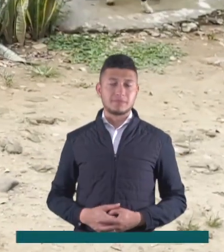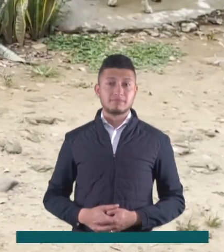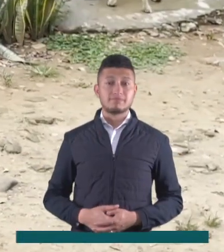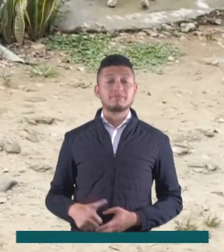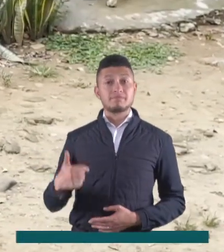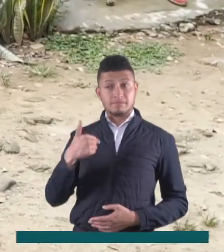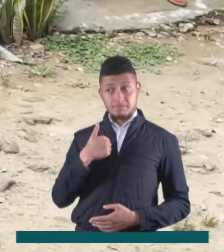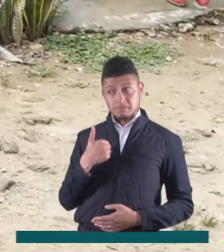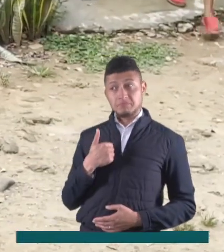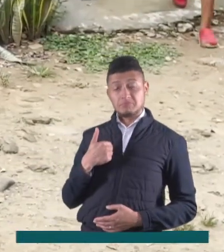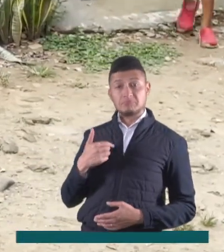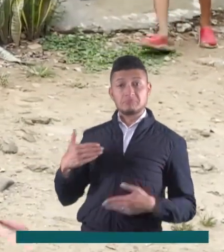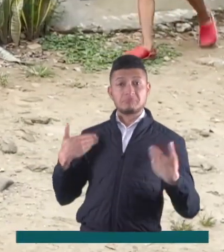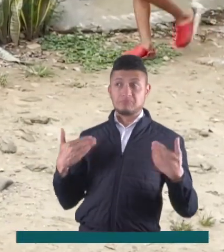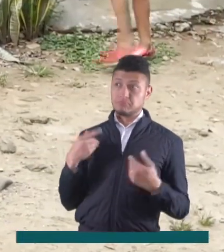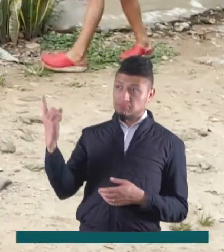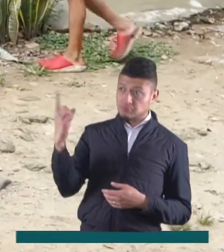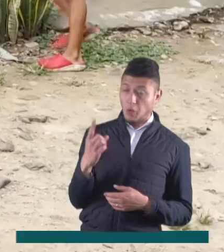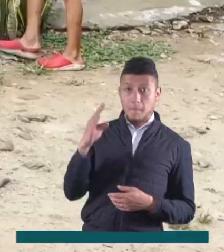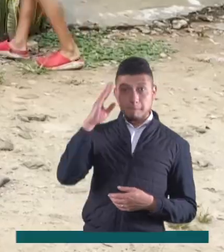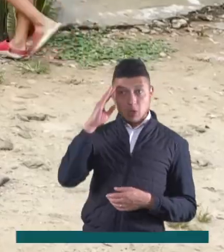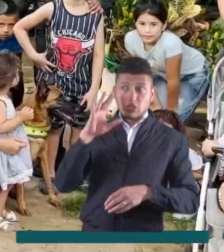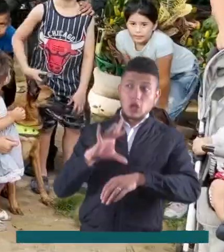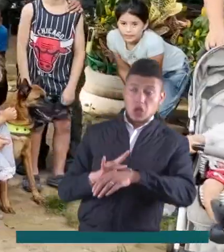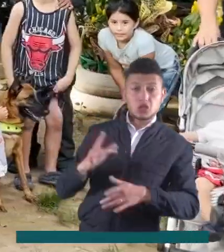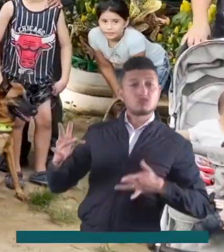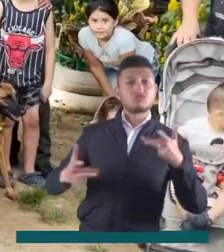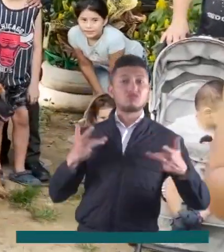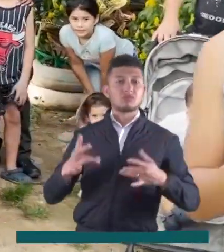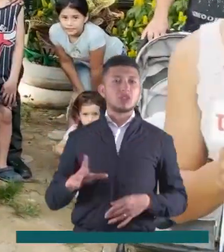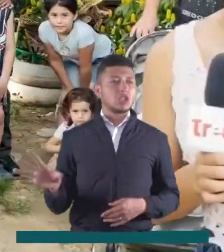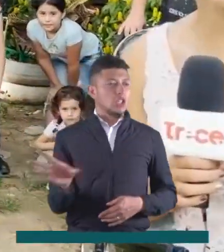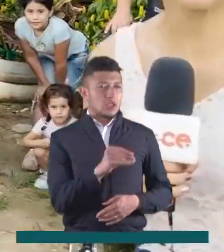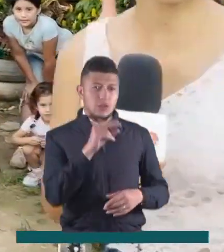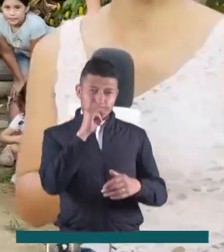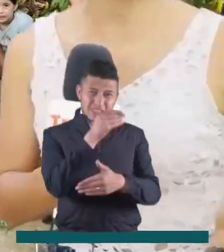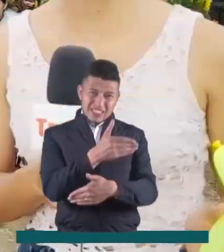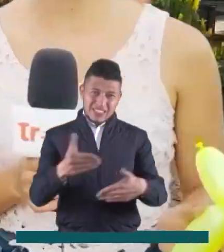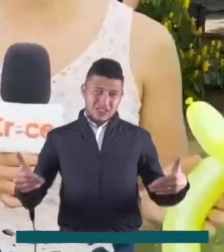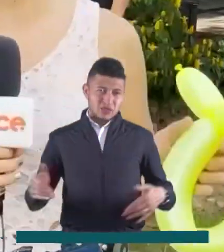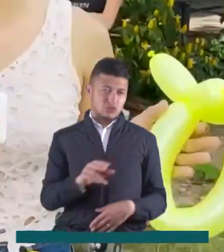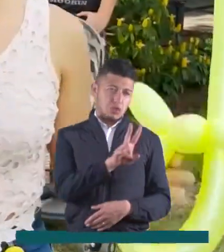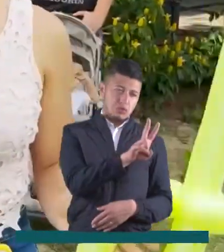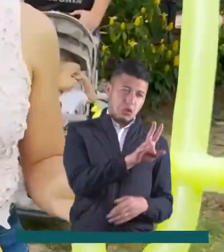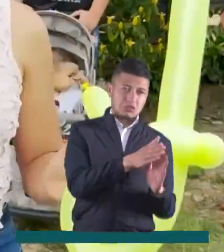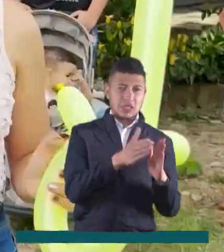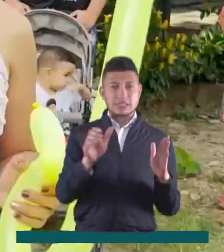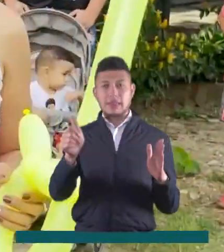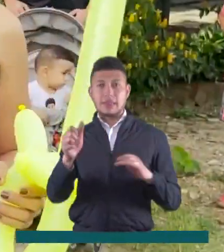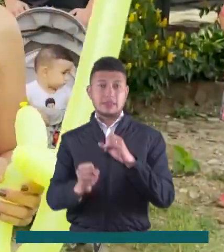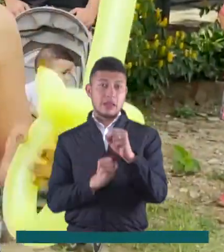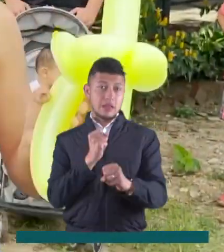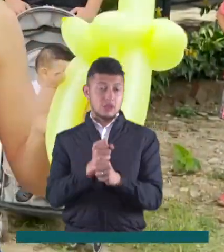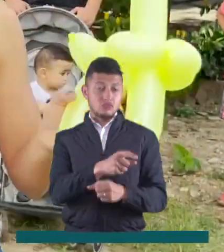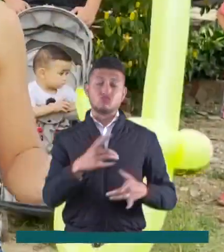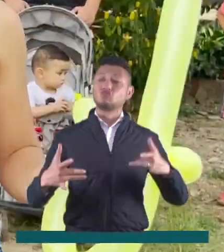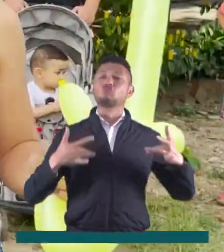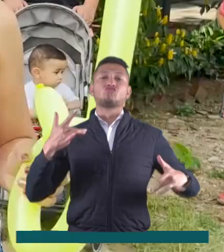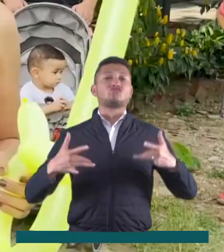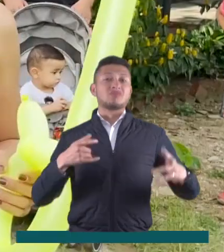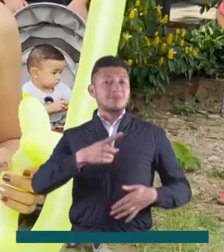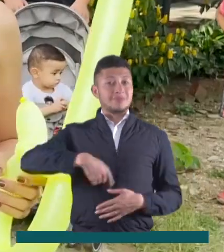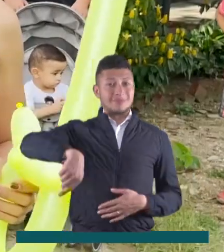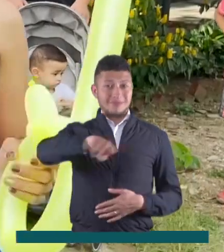policía a los autores para pasar chévere. Fueron un total de 50 niños entre los 2 y los 10 años los que han